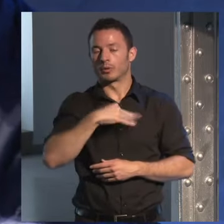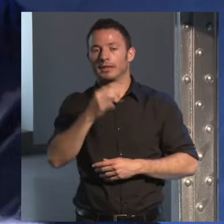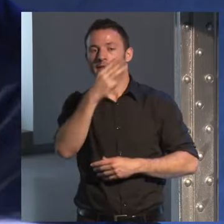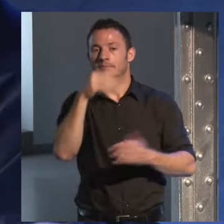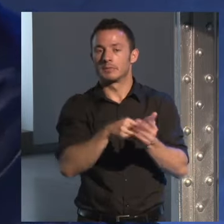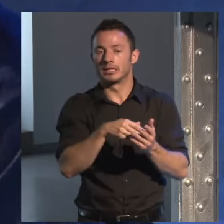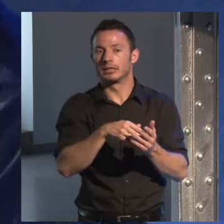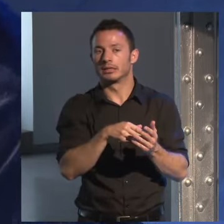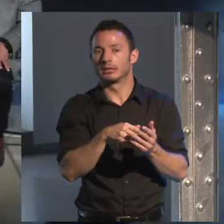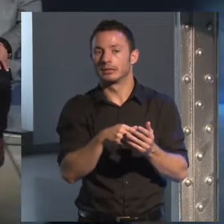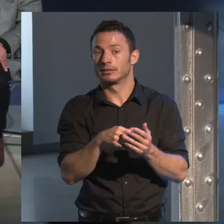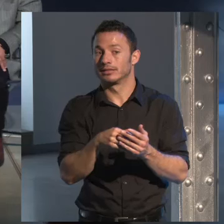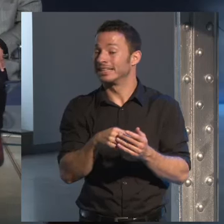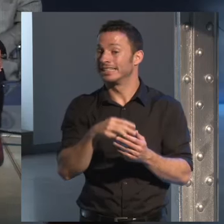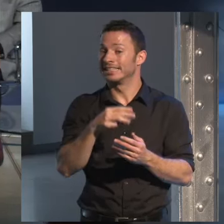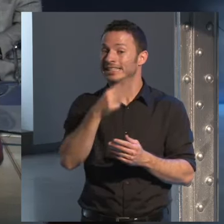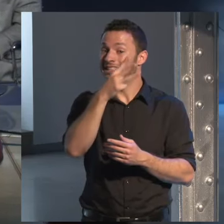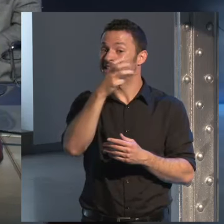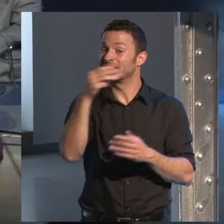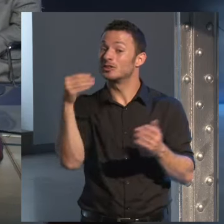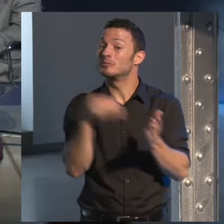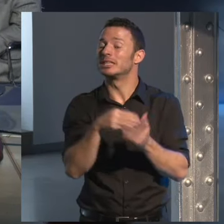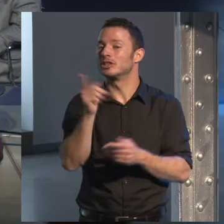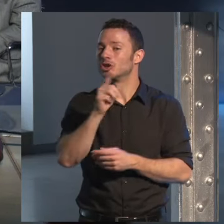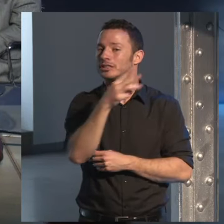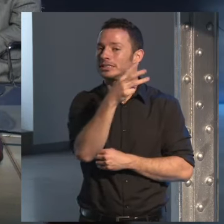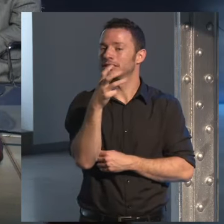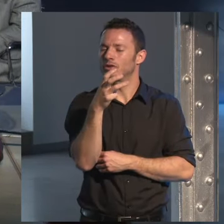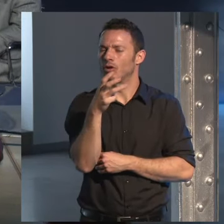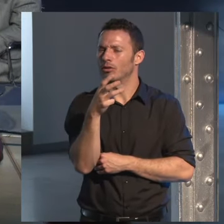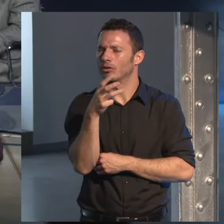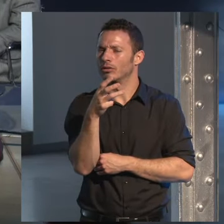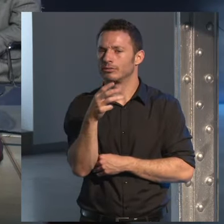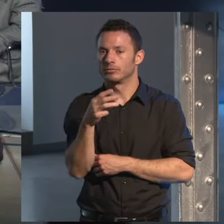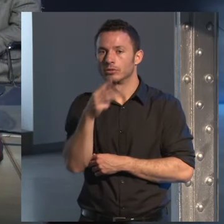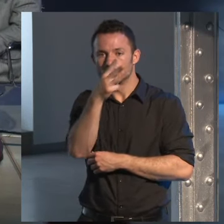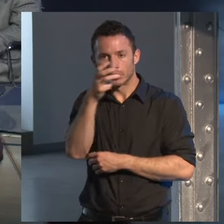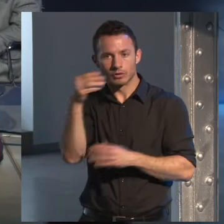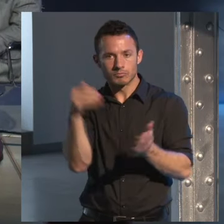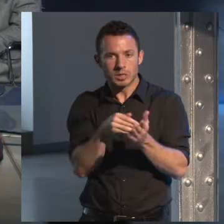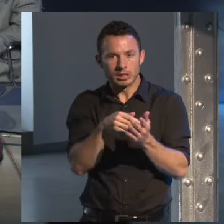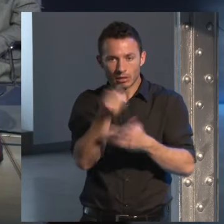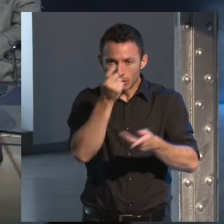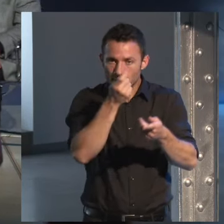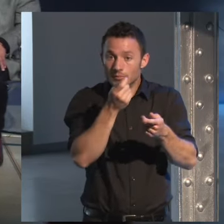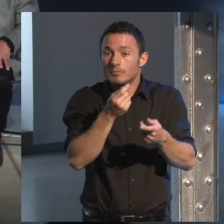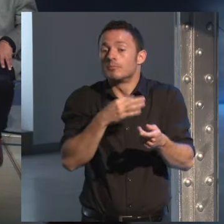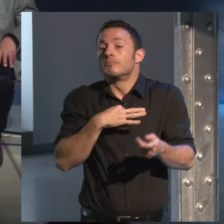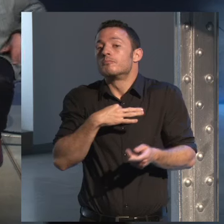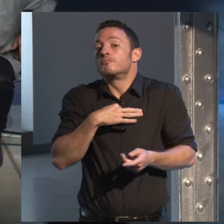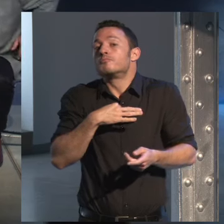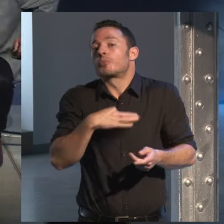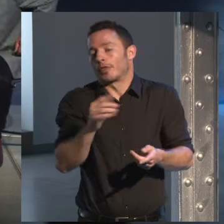y por la literatura en concreto 300.000 o eran 300.000 300.000 300.000 potencialmente yo